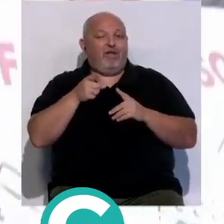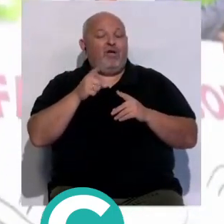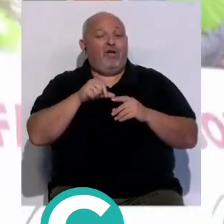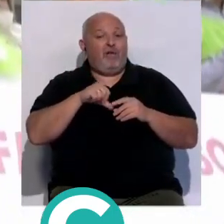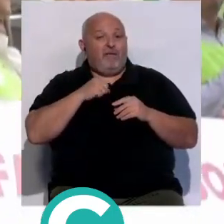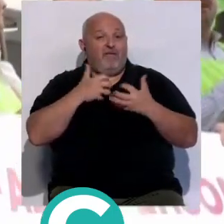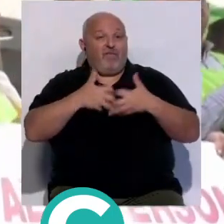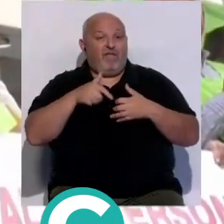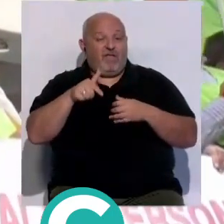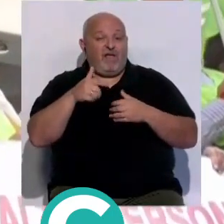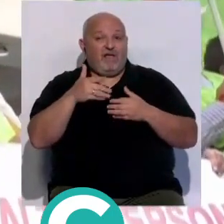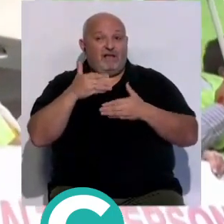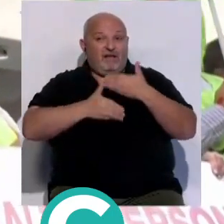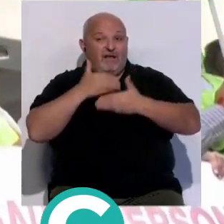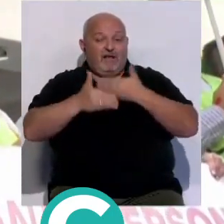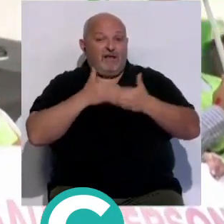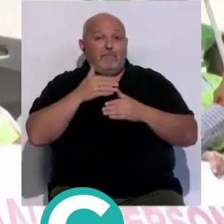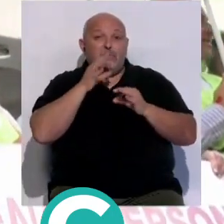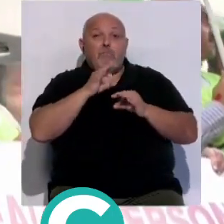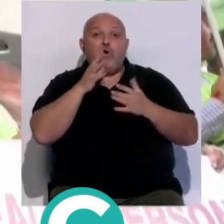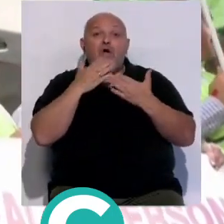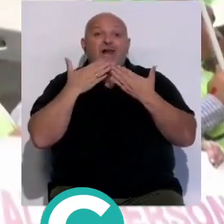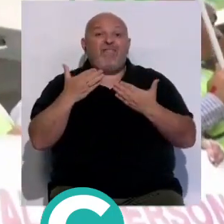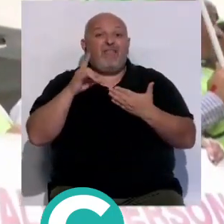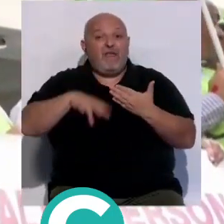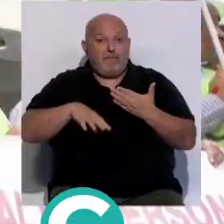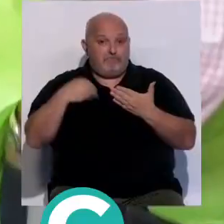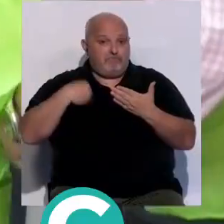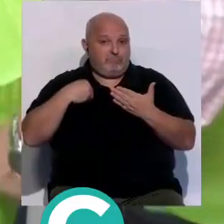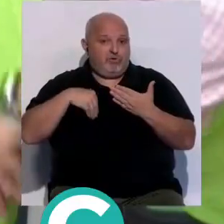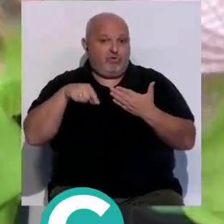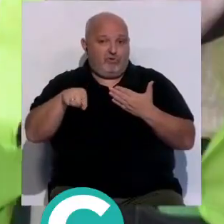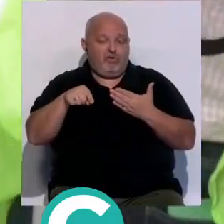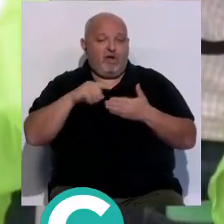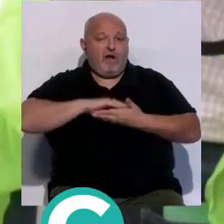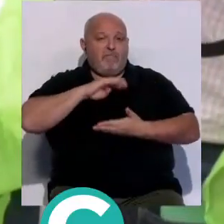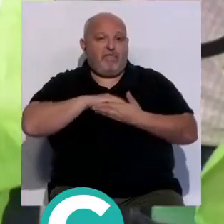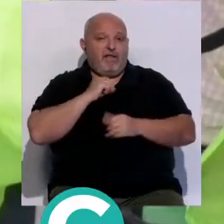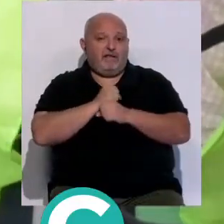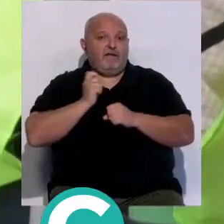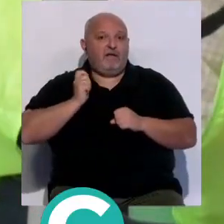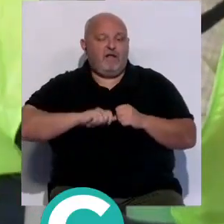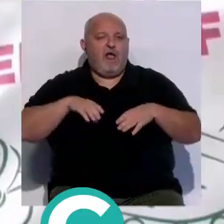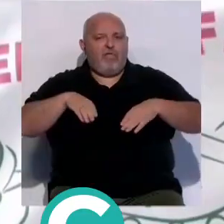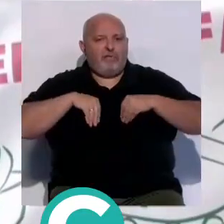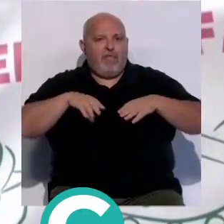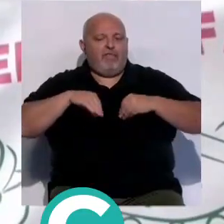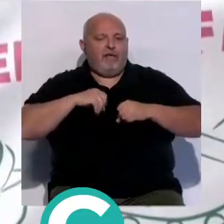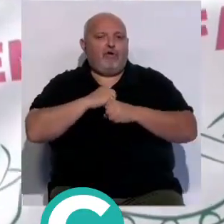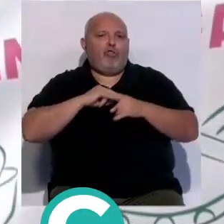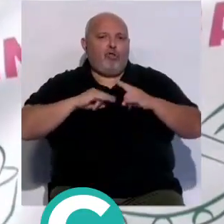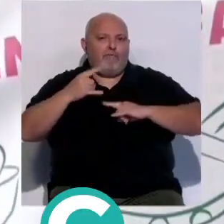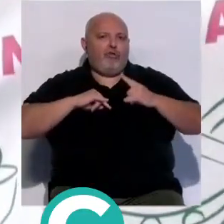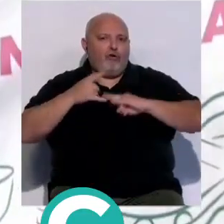hospital se sigue funcionando y se sigue trabajando como si no pasara nada es gracias a la capacidad de los profesionales de asumir una responsabilidad